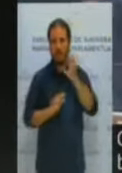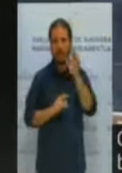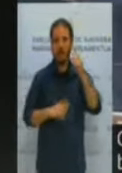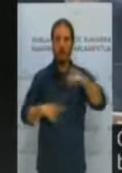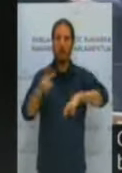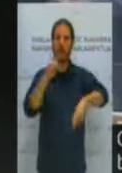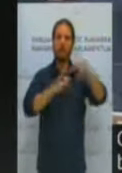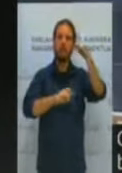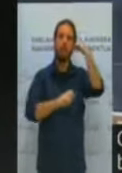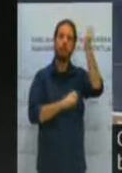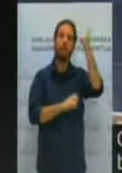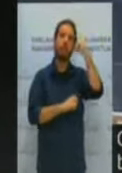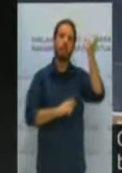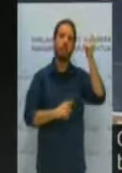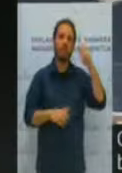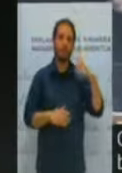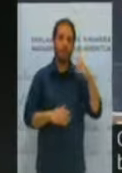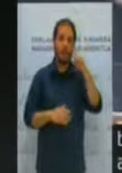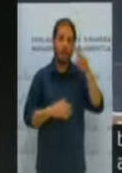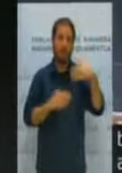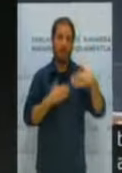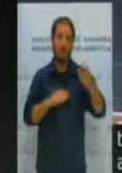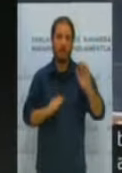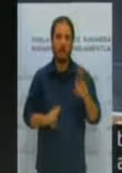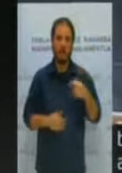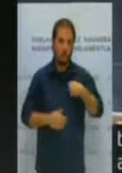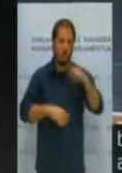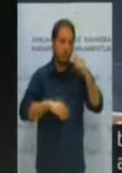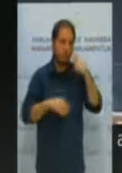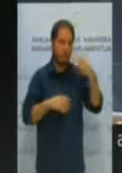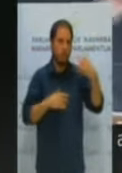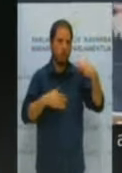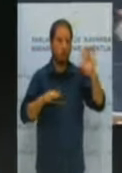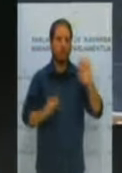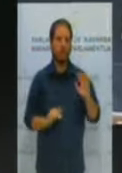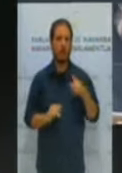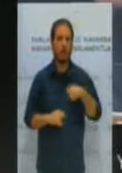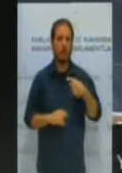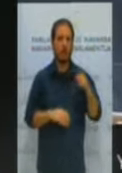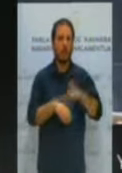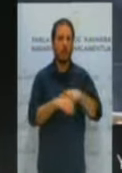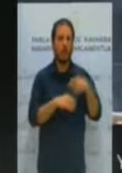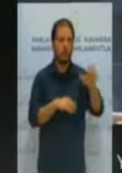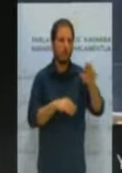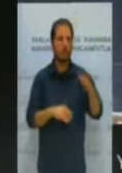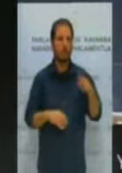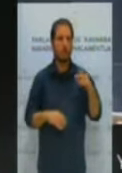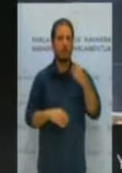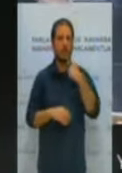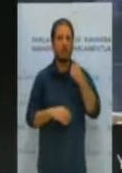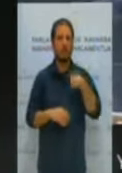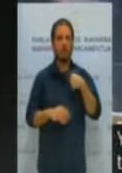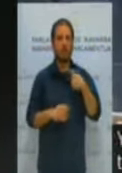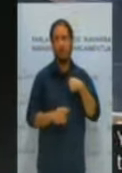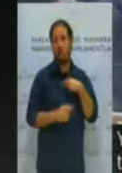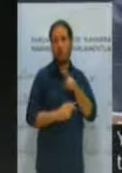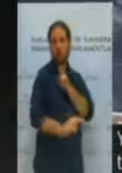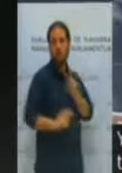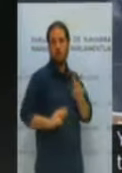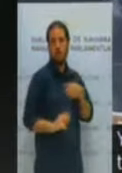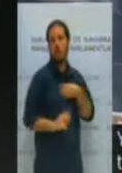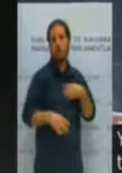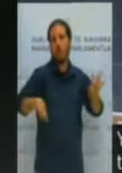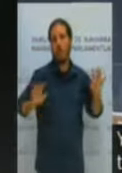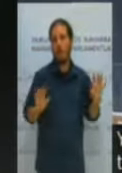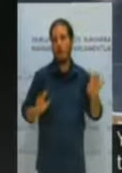ya veré, pues ya veré señora consejera, ya veré, no se preocupe, usted ya tendrá tiempo de decir lo que quiera y como no tendré yo réplica, usted podrá